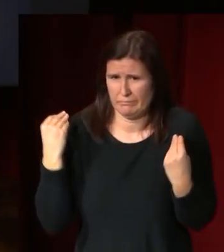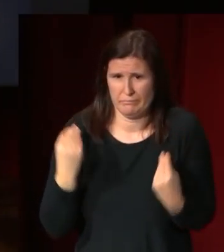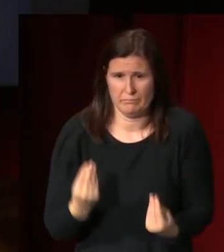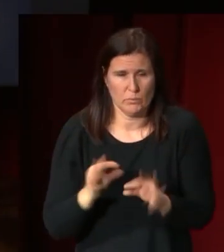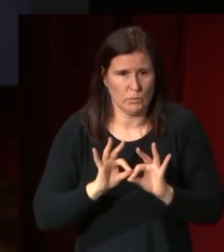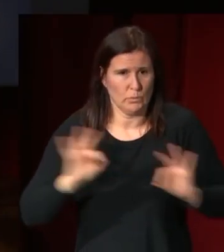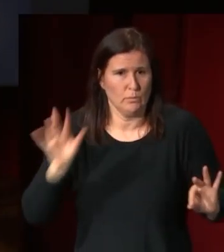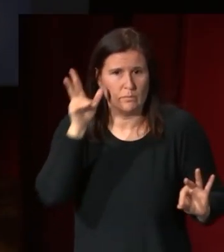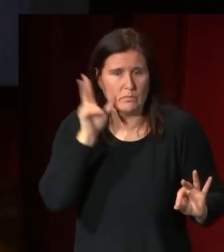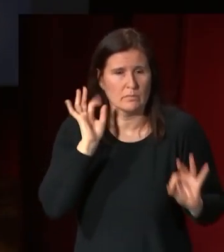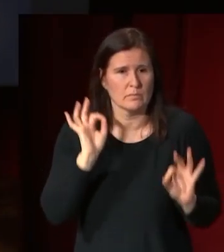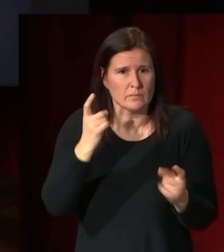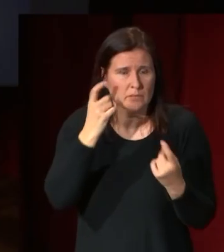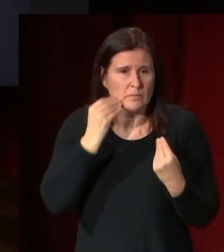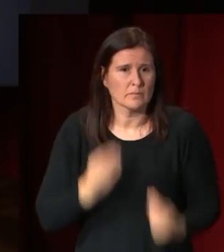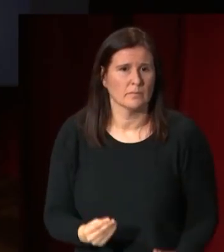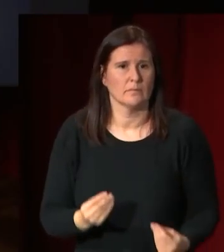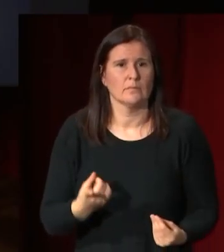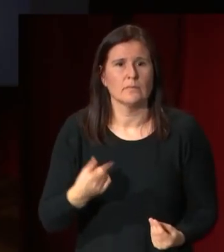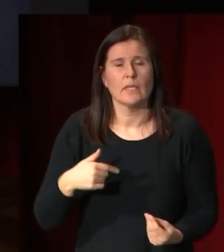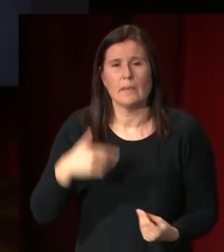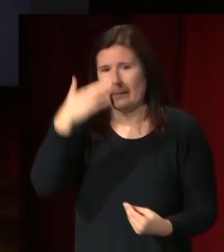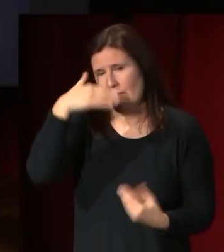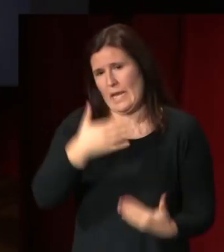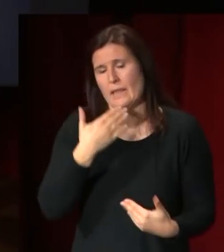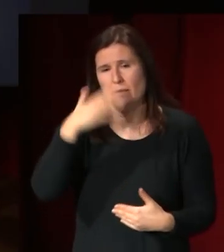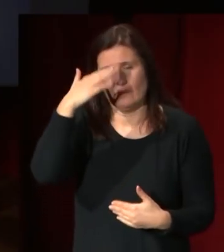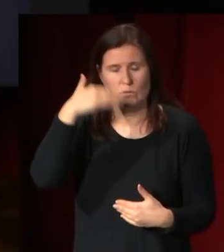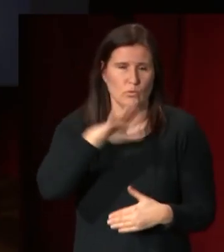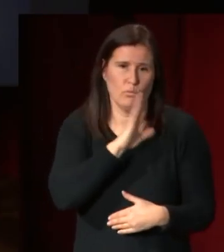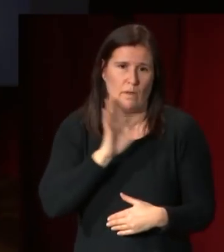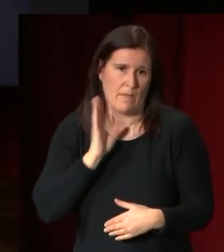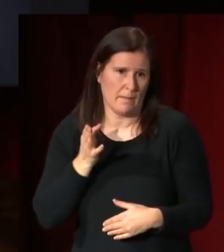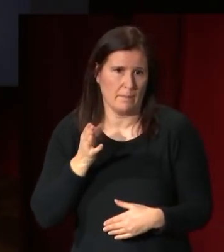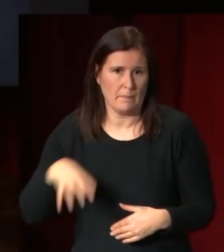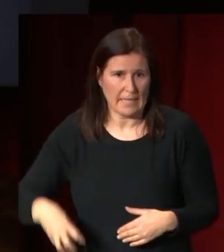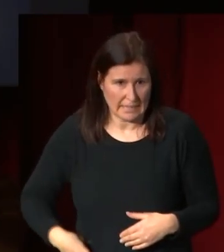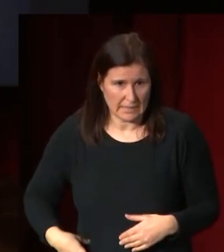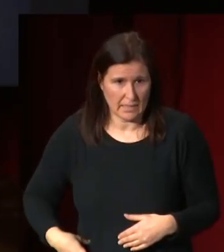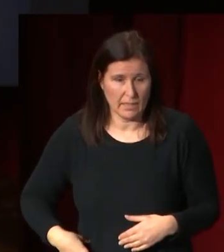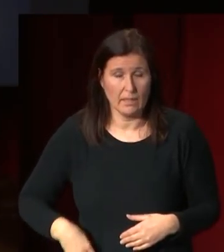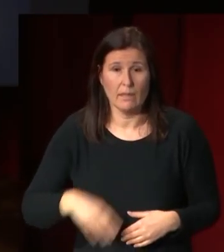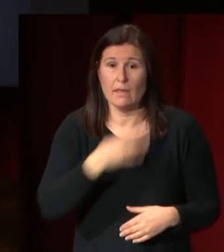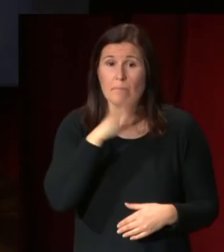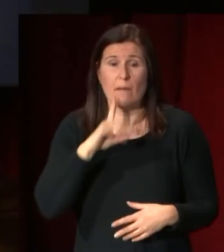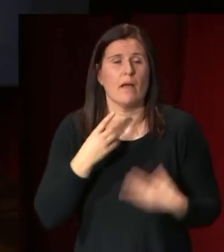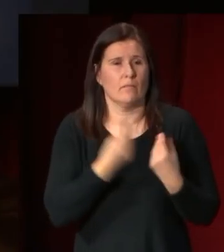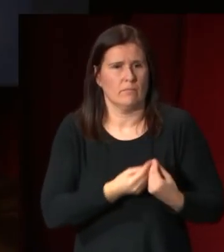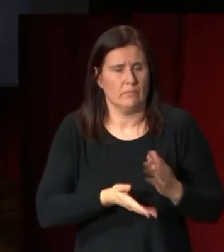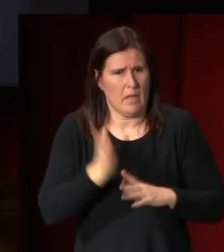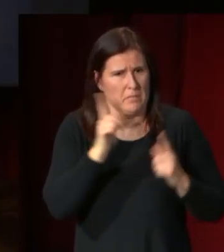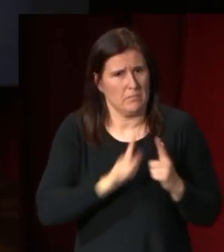refinada de la que se ha ocupado su madre la marquesa de Ariza la marquesa se ocupa de él viaja con con él